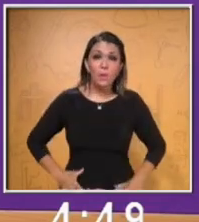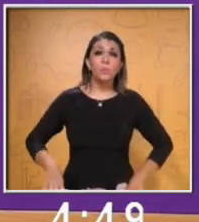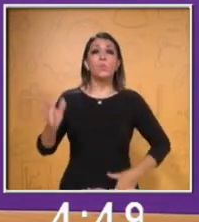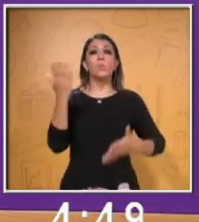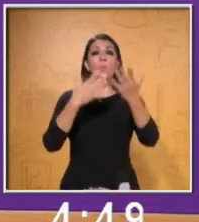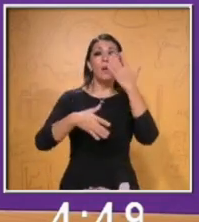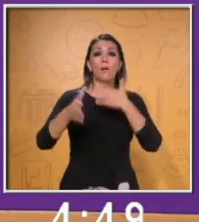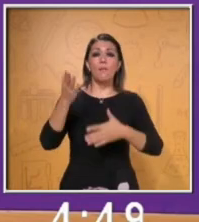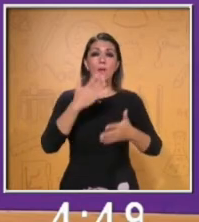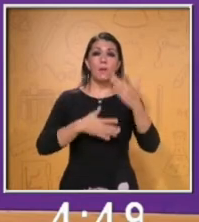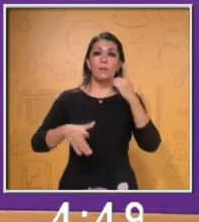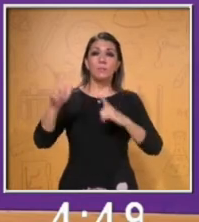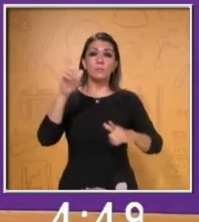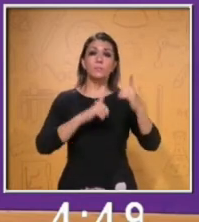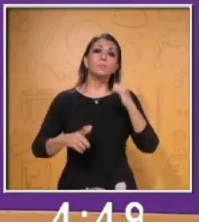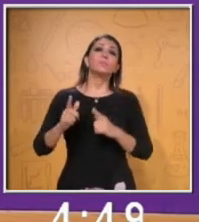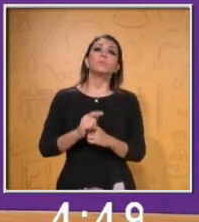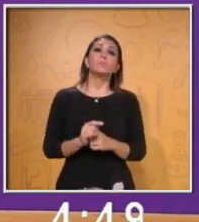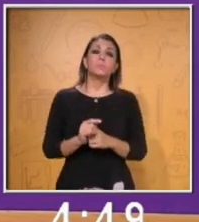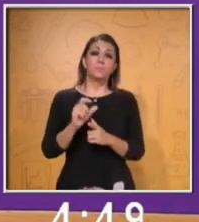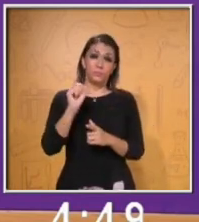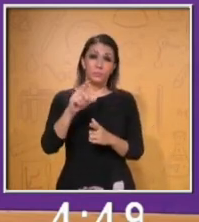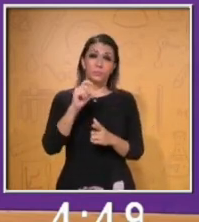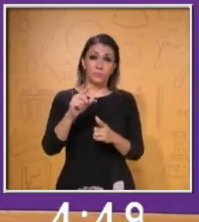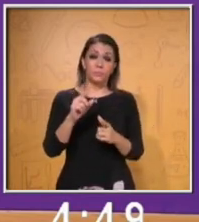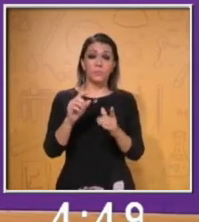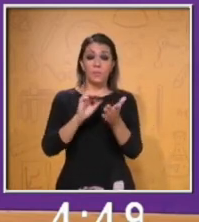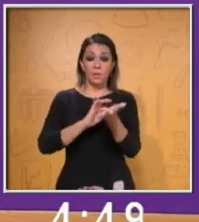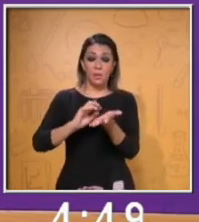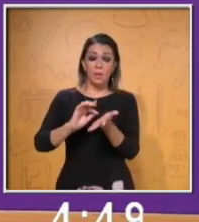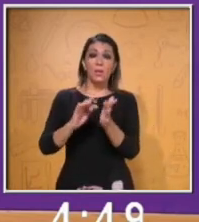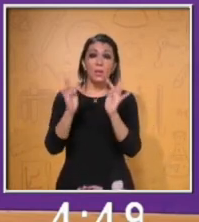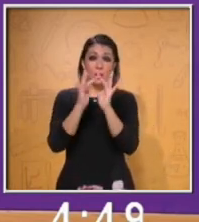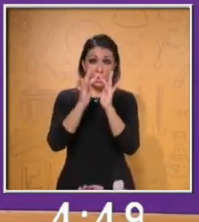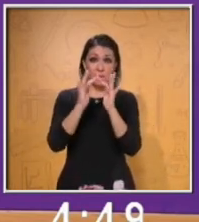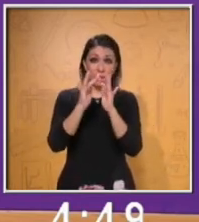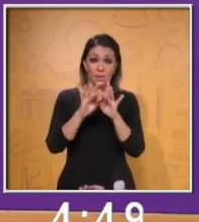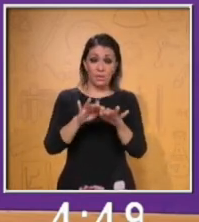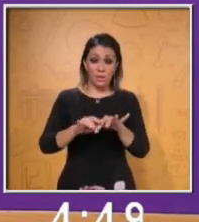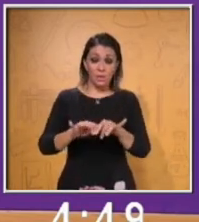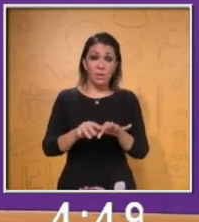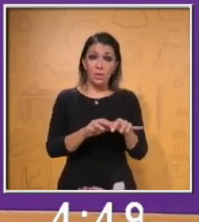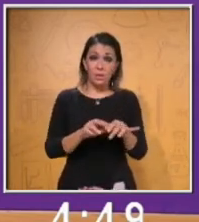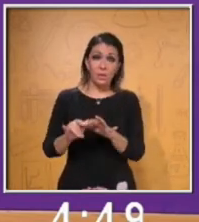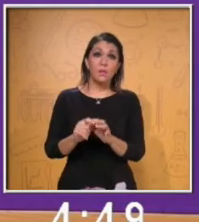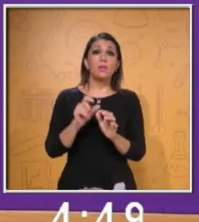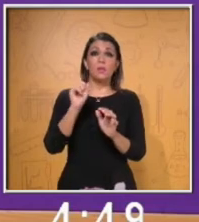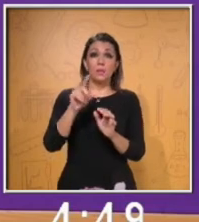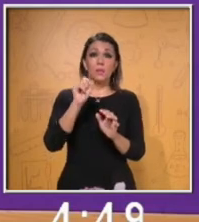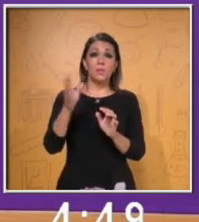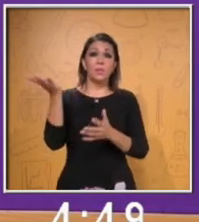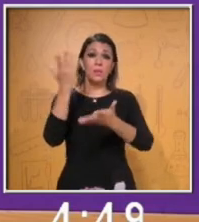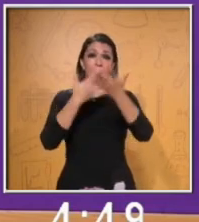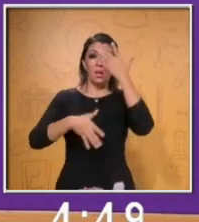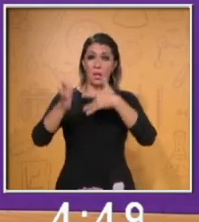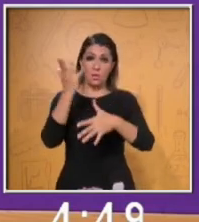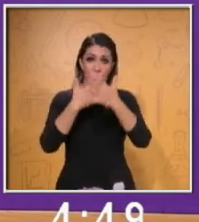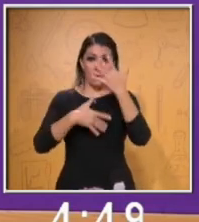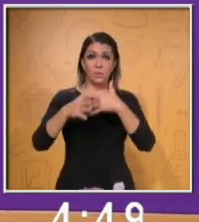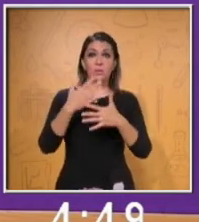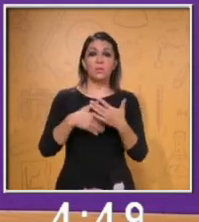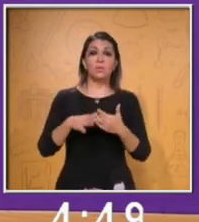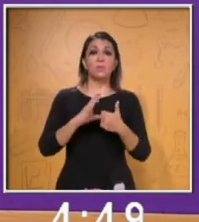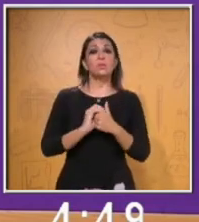utilizamos a través de las redes sociales también, el lenguaje digital. Y ahora estamos viendo el lenguaje de señas, ¿de acuerdo?